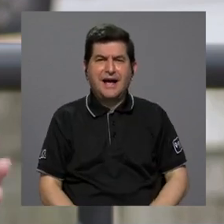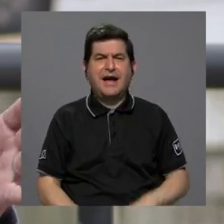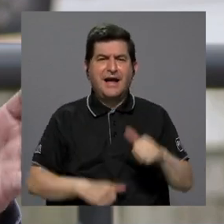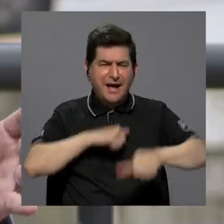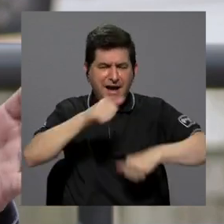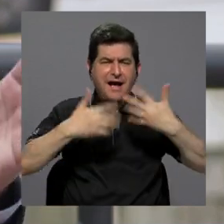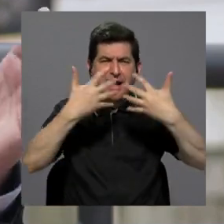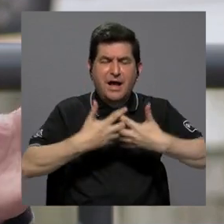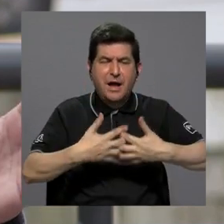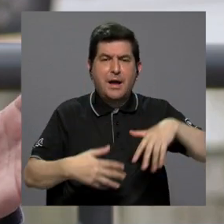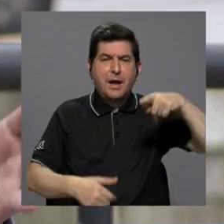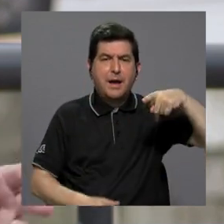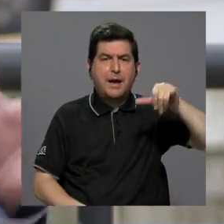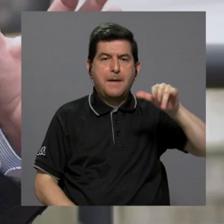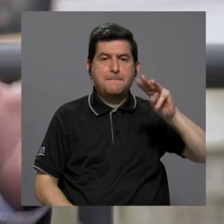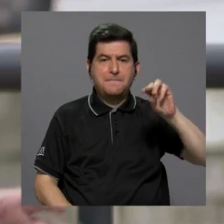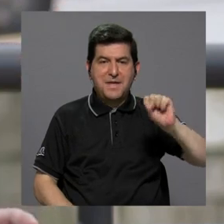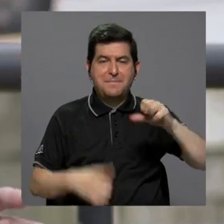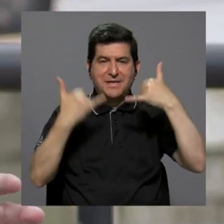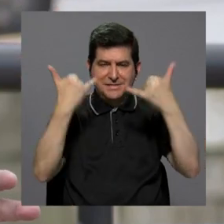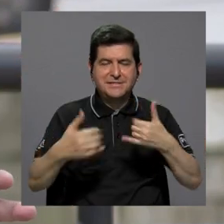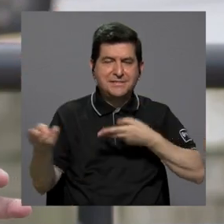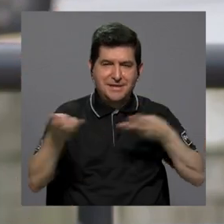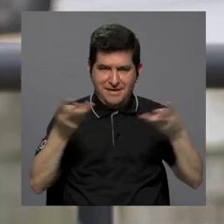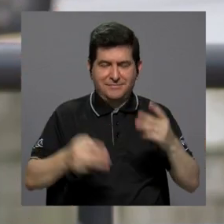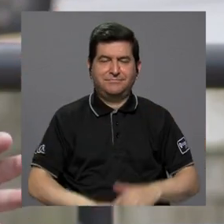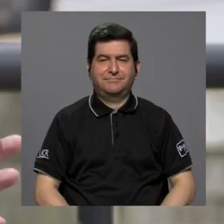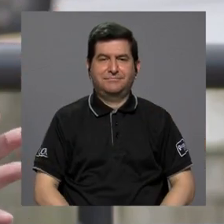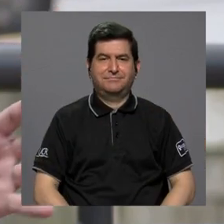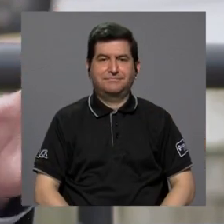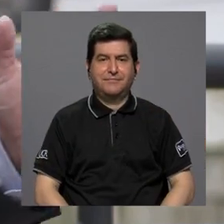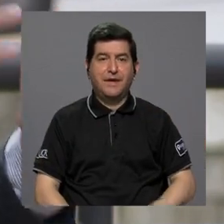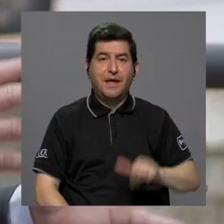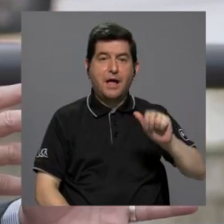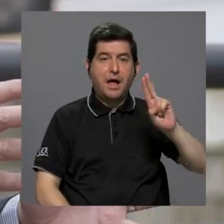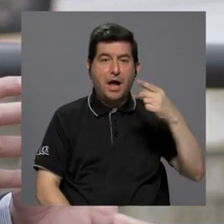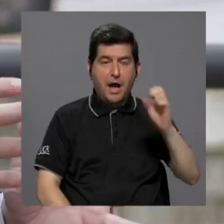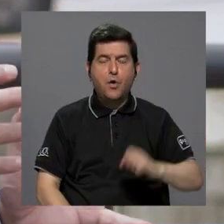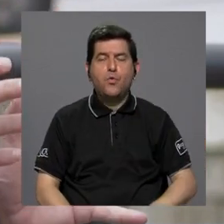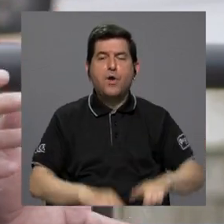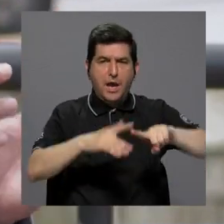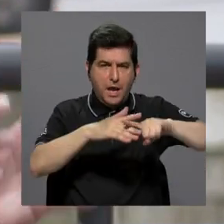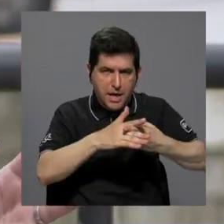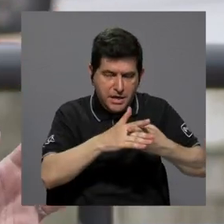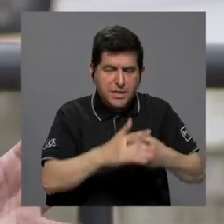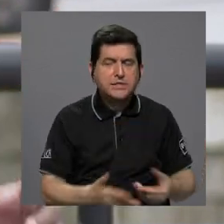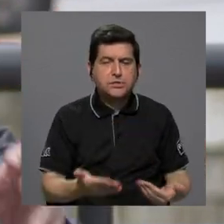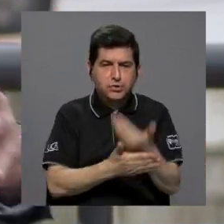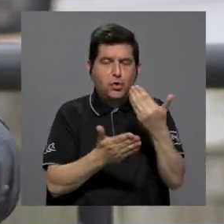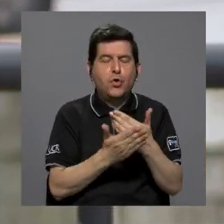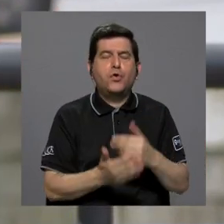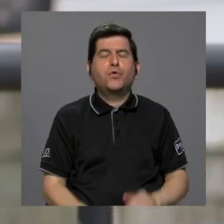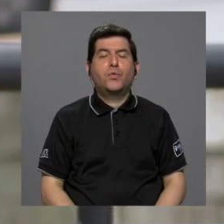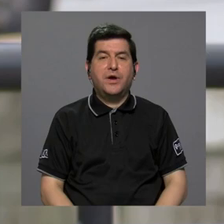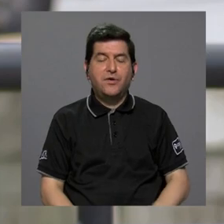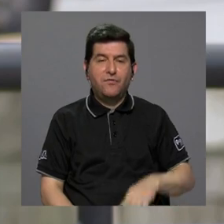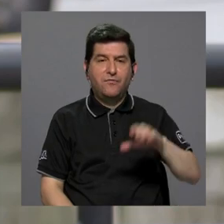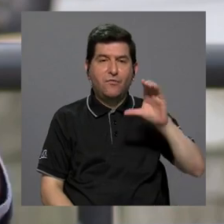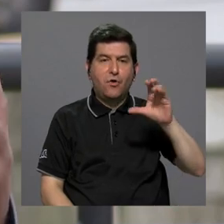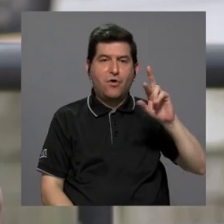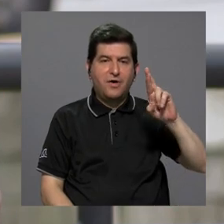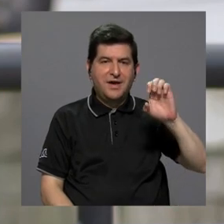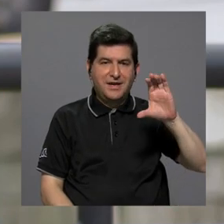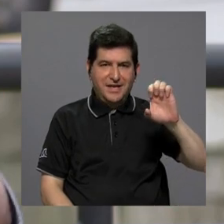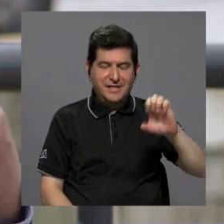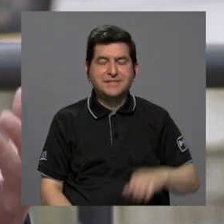emprendimiento con pymes que ya están en el mercado. Es decir, AUGE trabaja con emprendimientos nuevos, CRECE va a trabajar